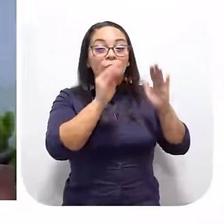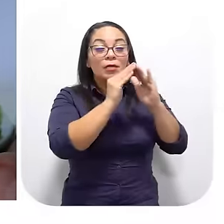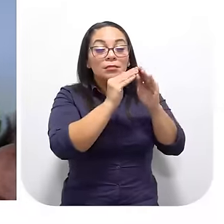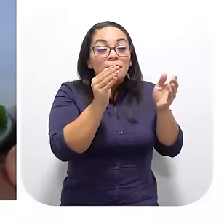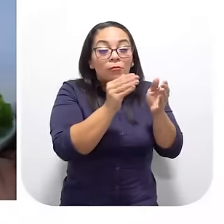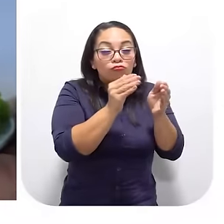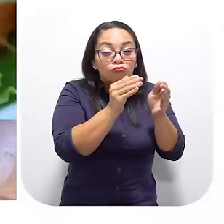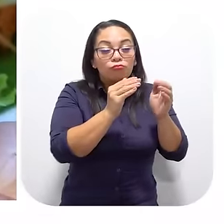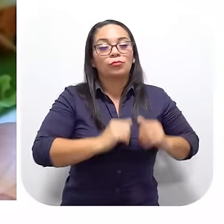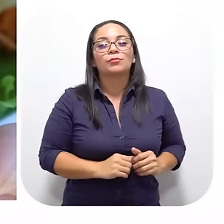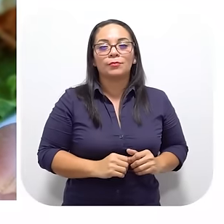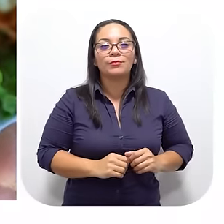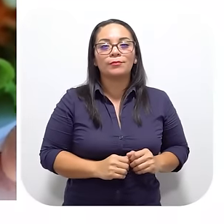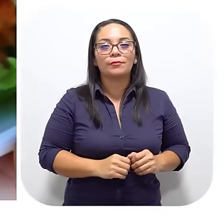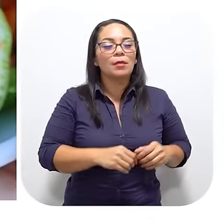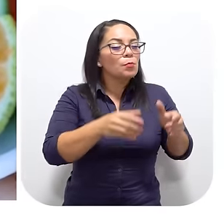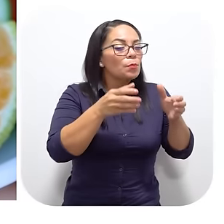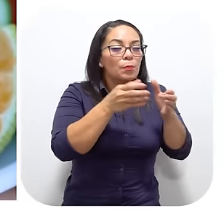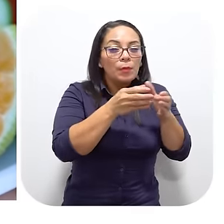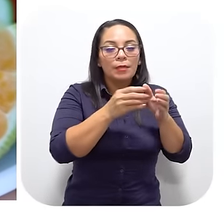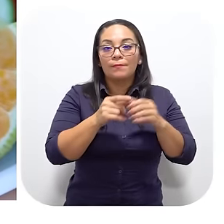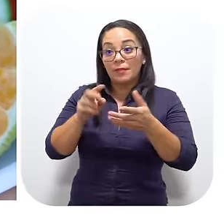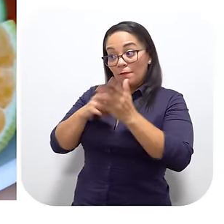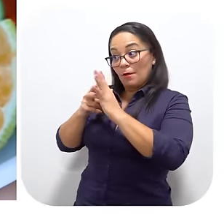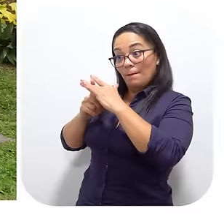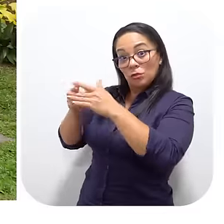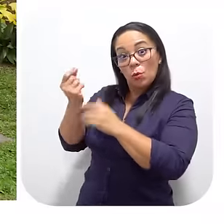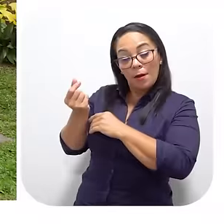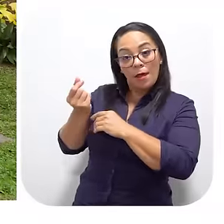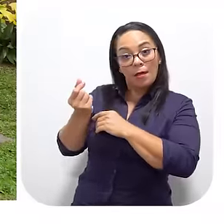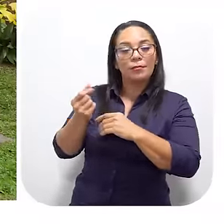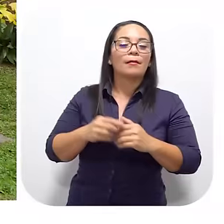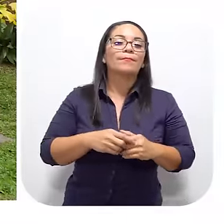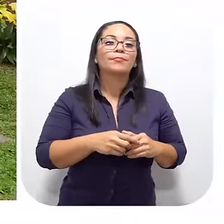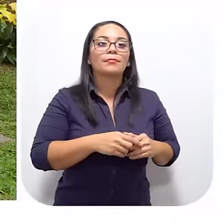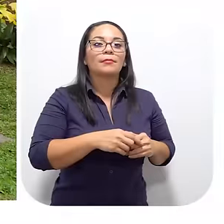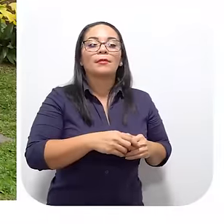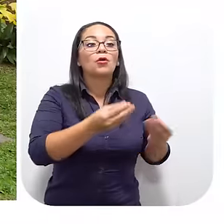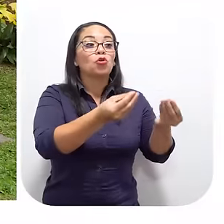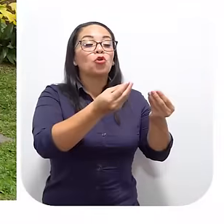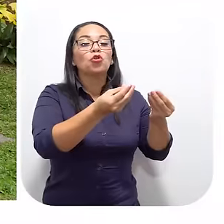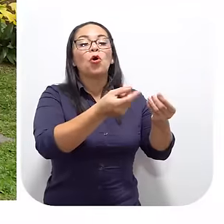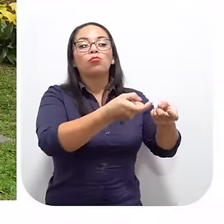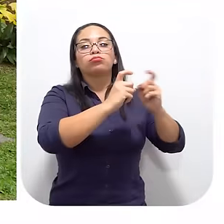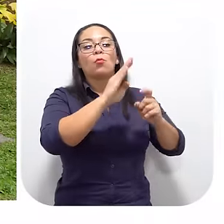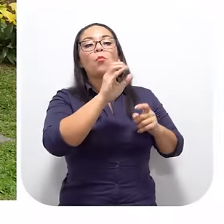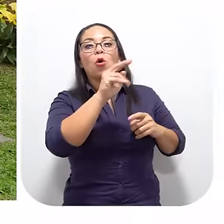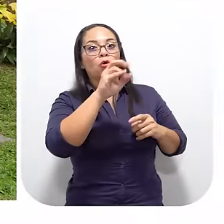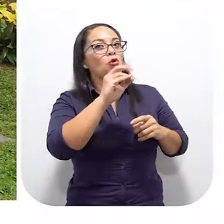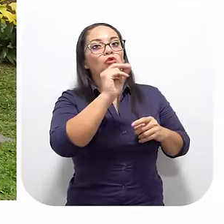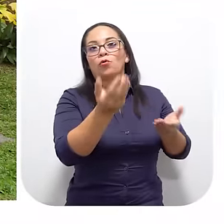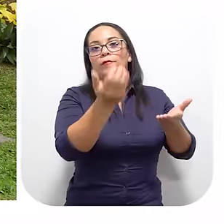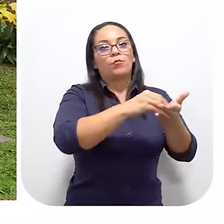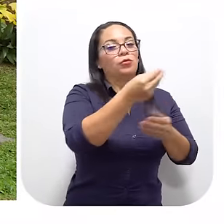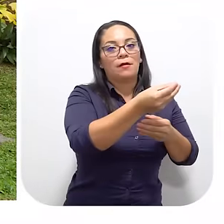comenzamos Con una casita Que teníamos Nosotros Muy pequeña ¿Les prestó plata? Nos dio Un fondo No reembolsable